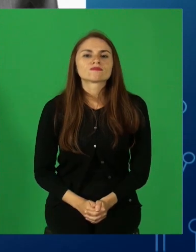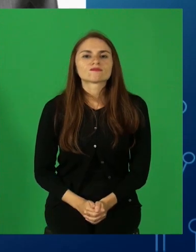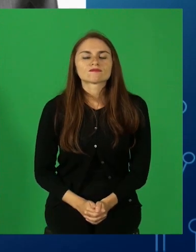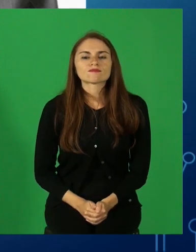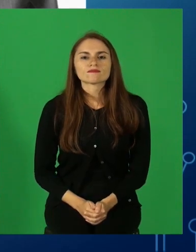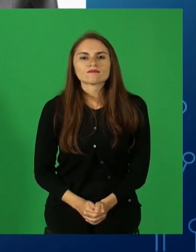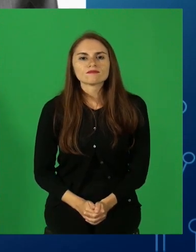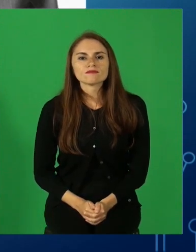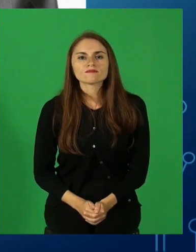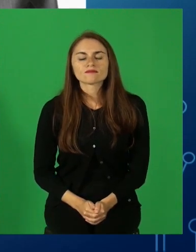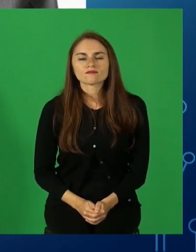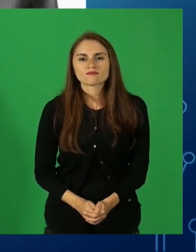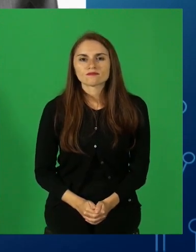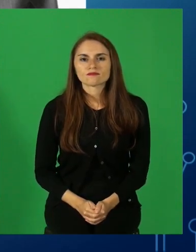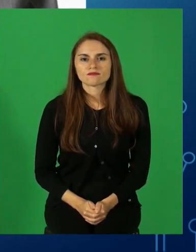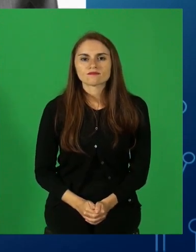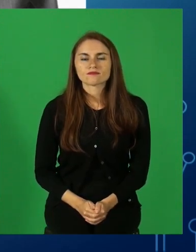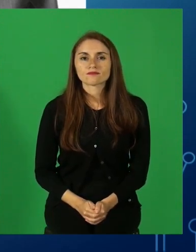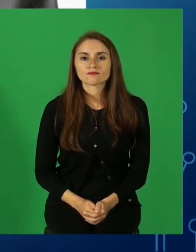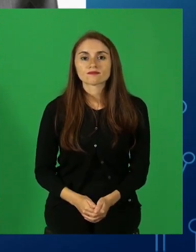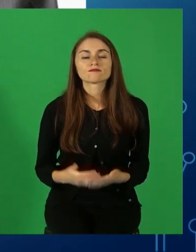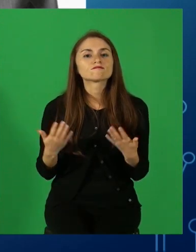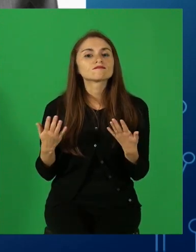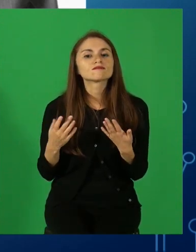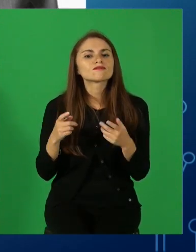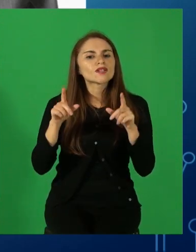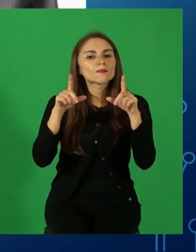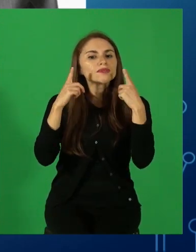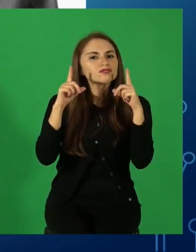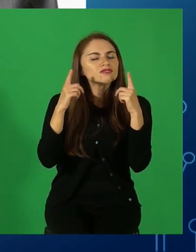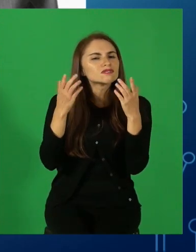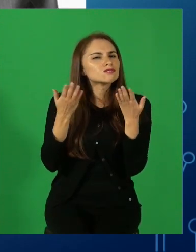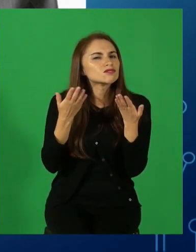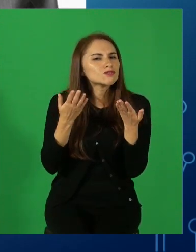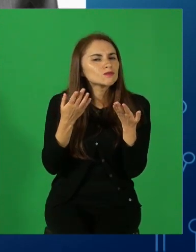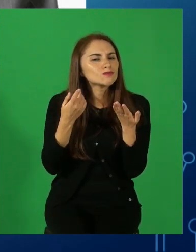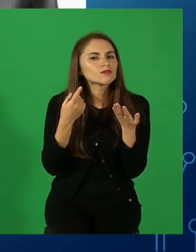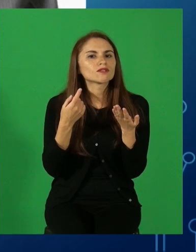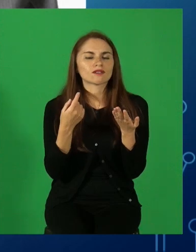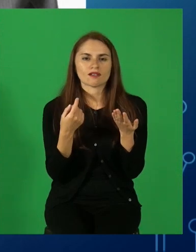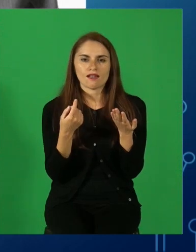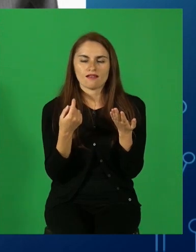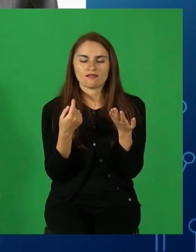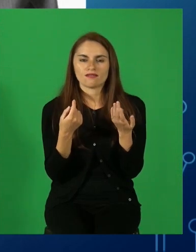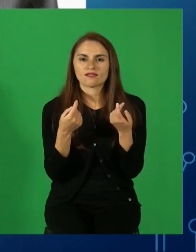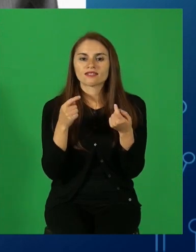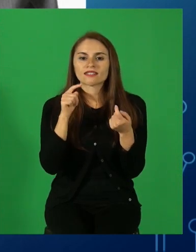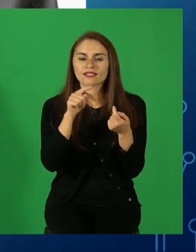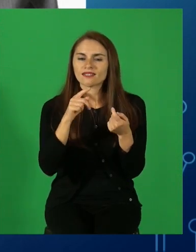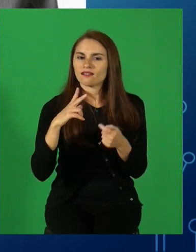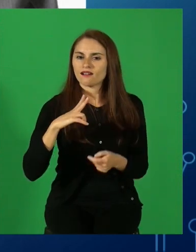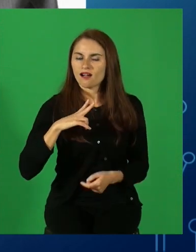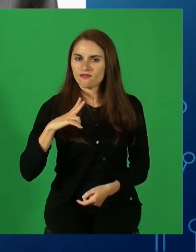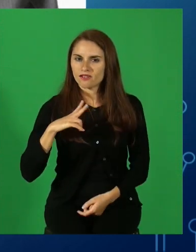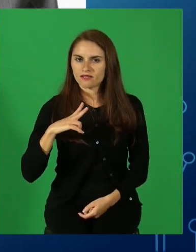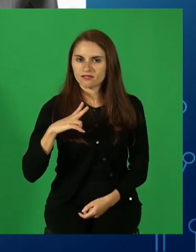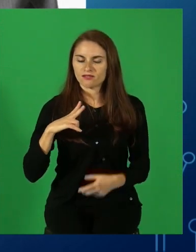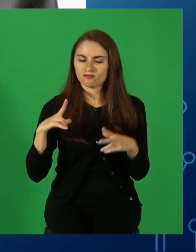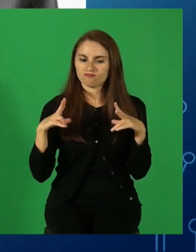personaje lo clasificamos y tú debes reconocerlo como el caballero.